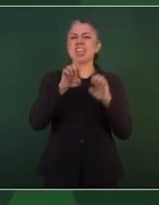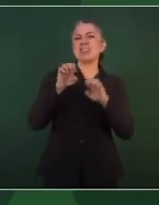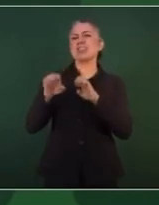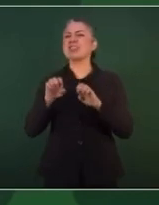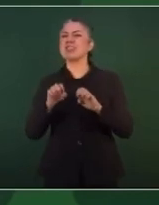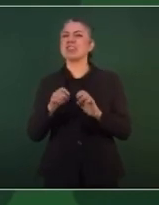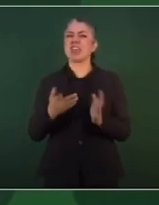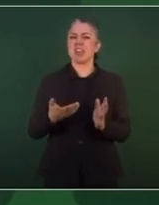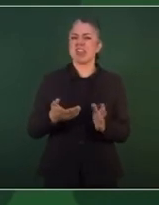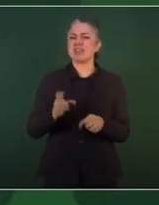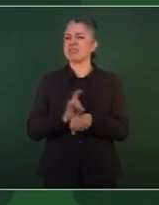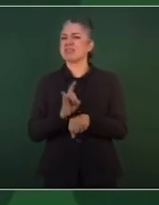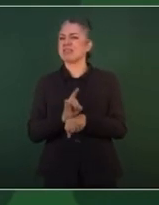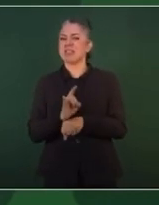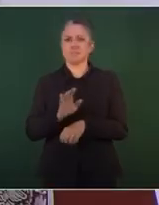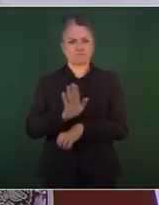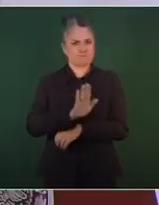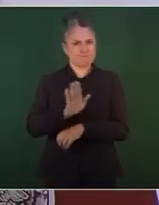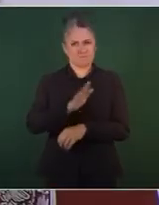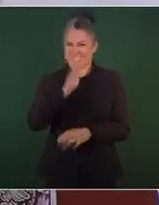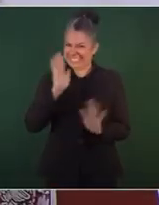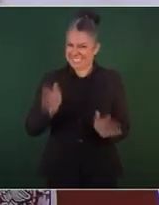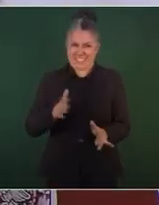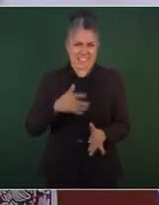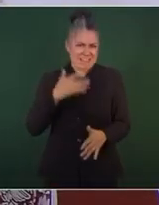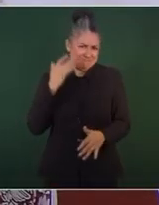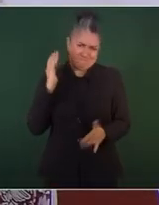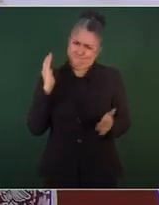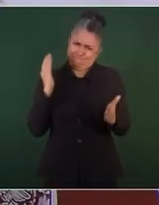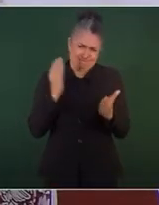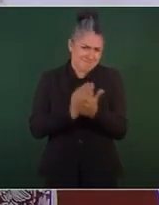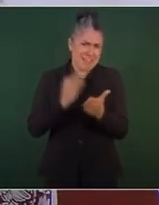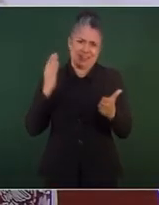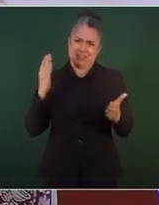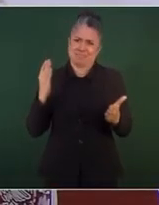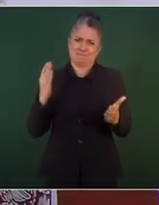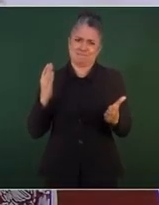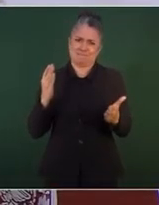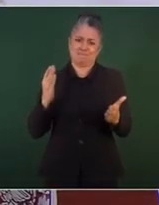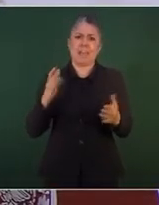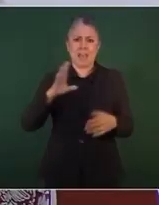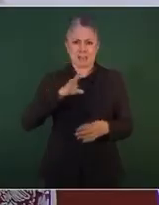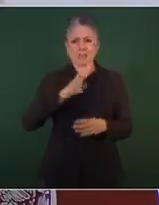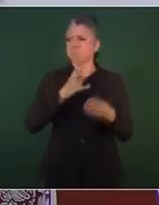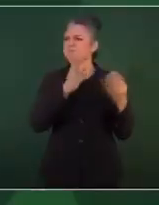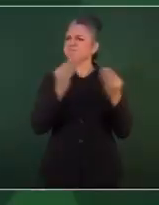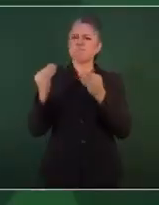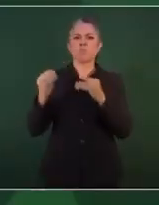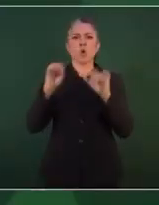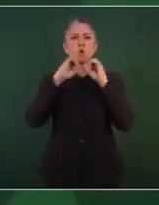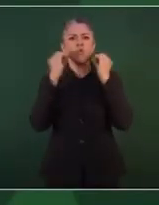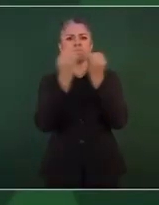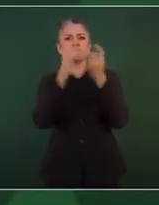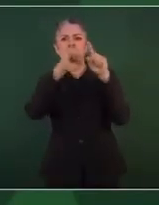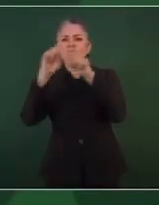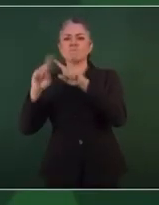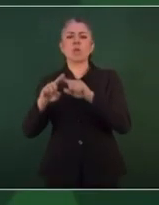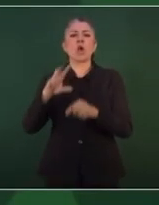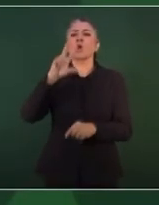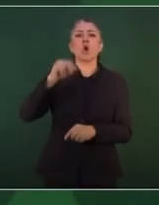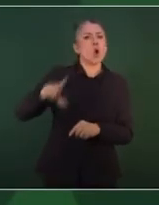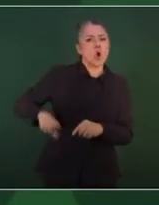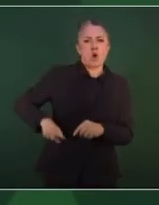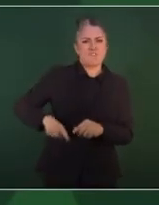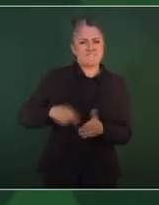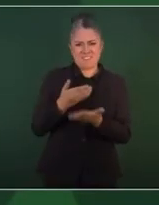muchas organizaciones llamadas no gubernamentales o